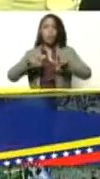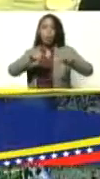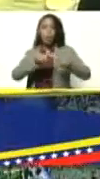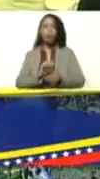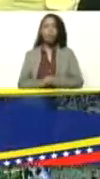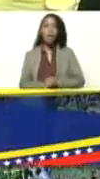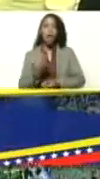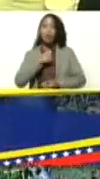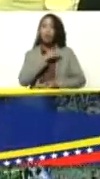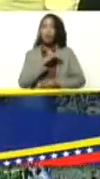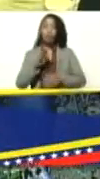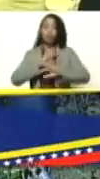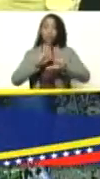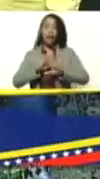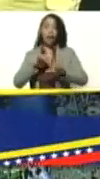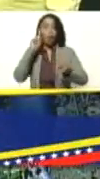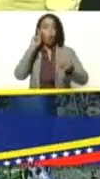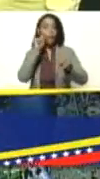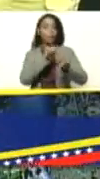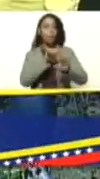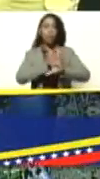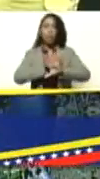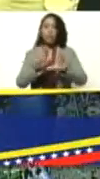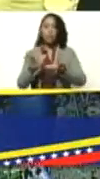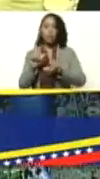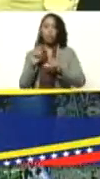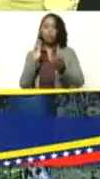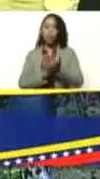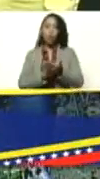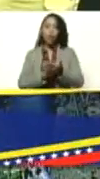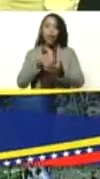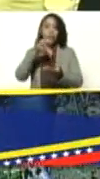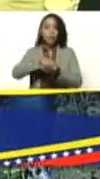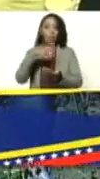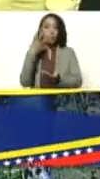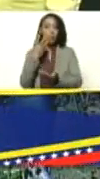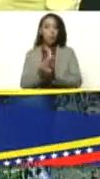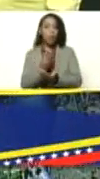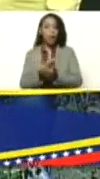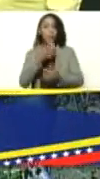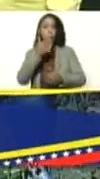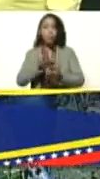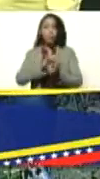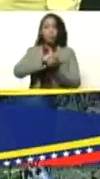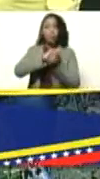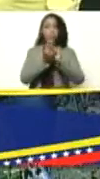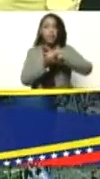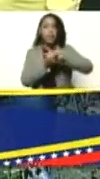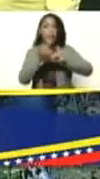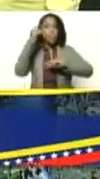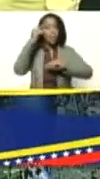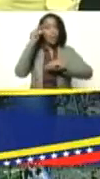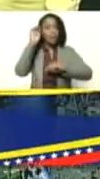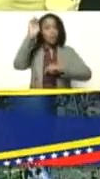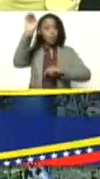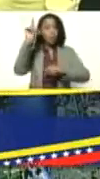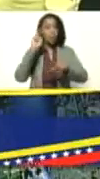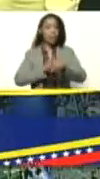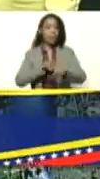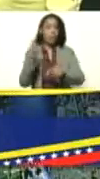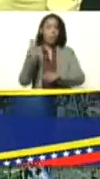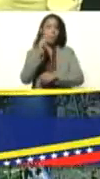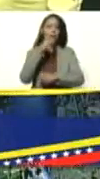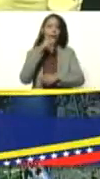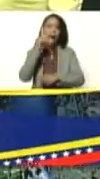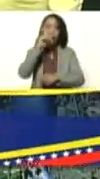nosotros hemos trazado una meta de que el estado Monaga se convertirá en los próximos días tiempos meses y años que